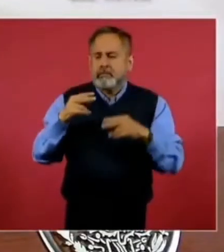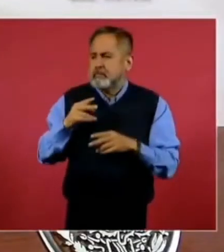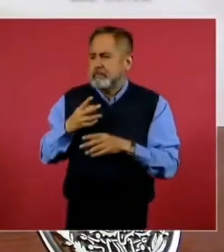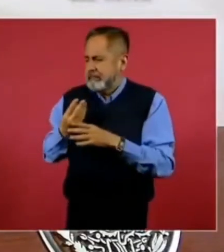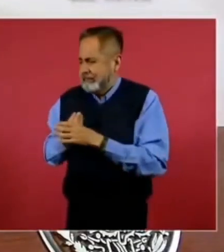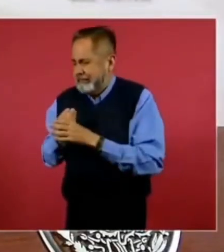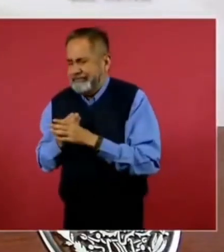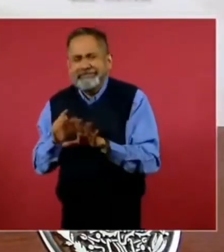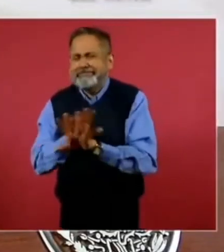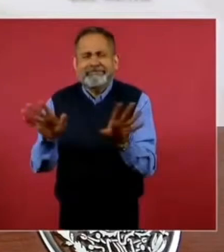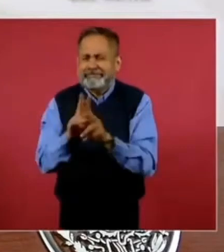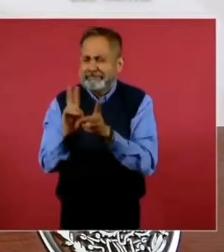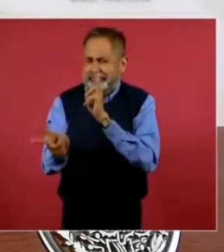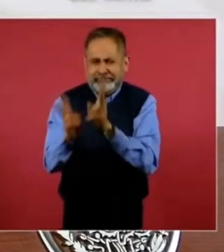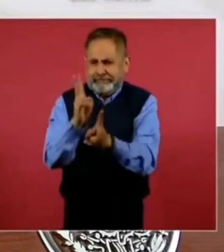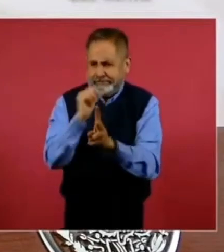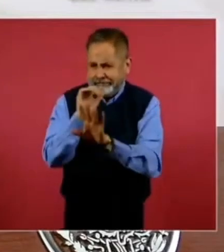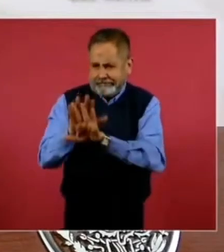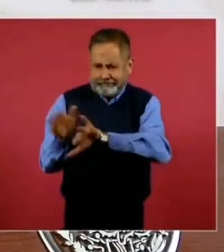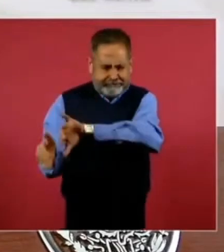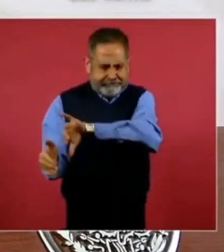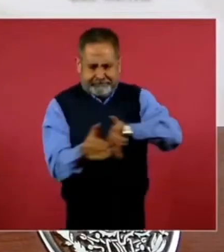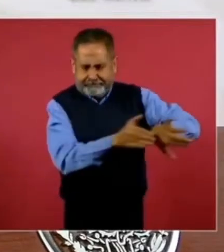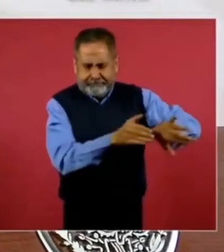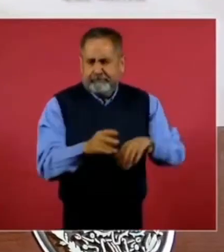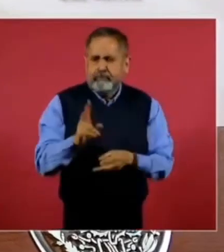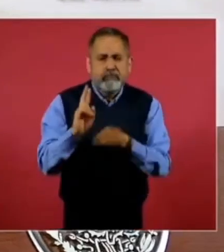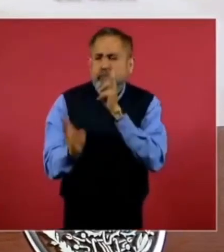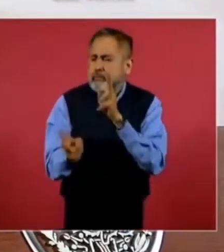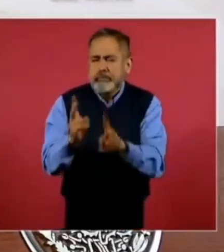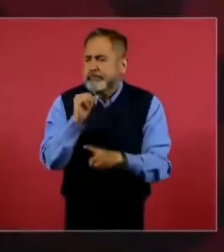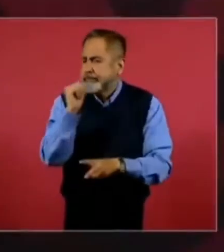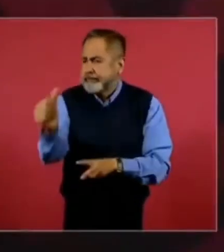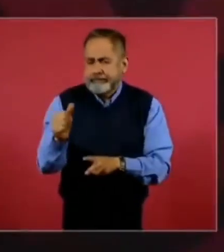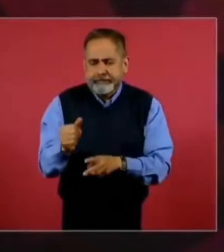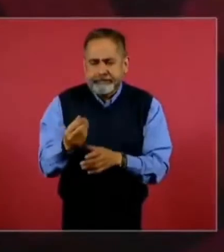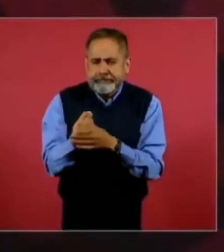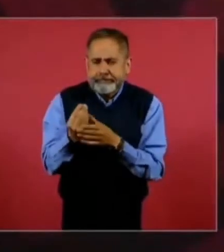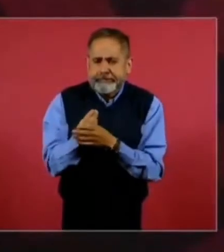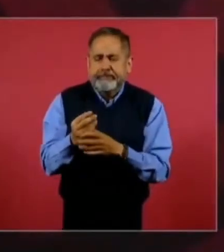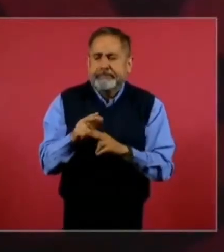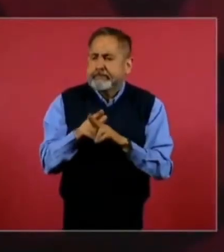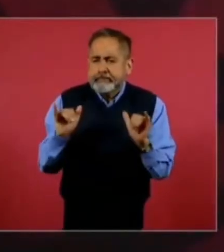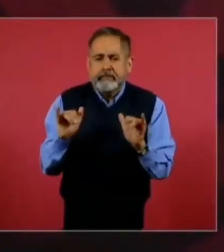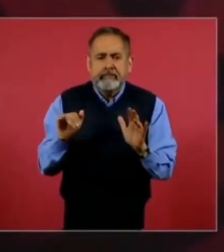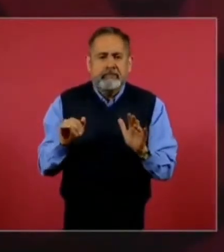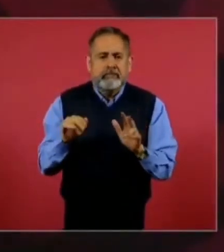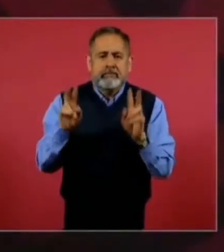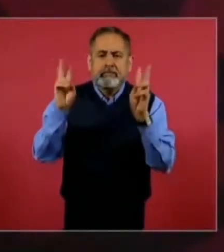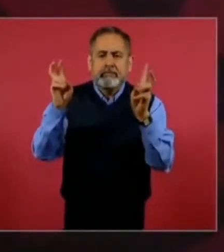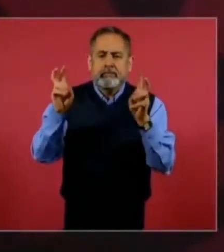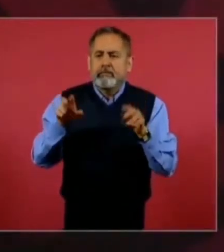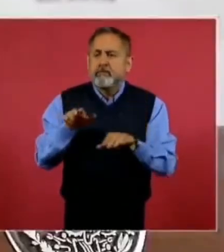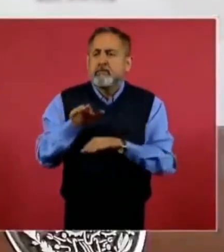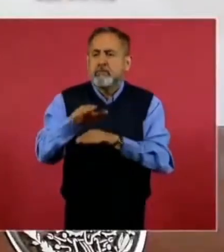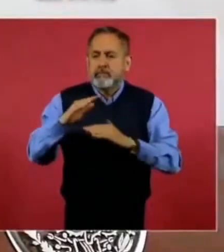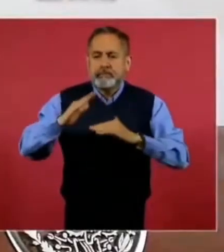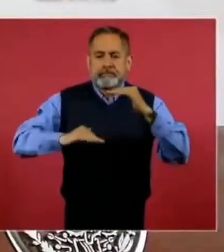el tema del muro.